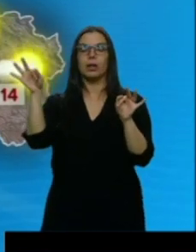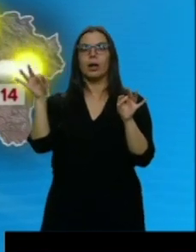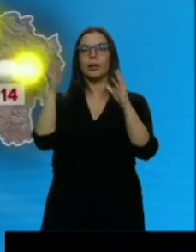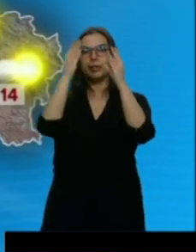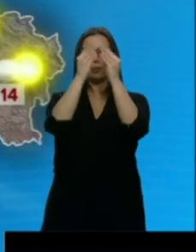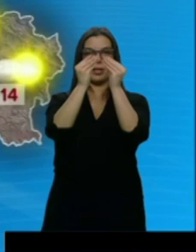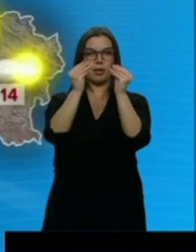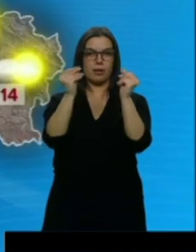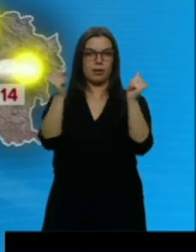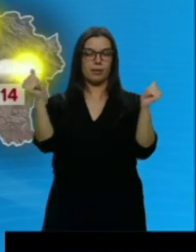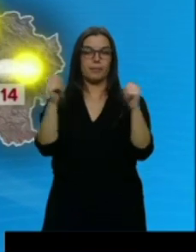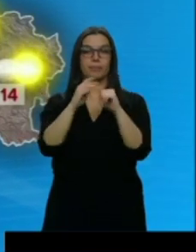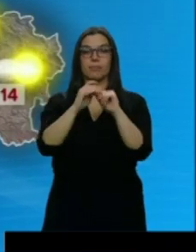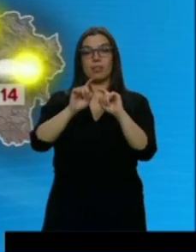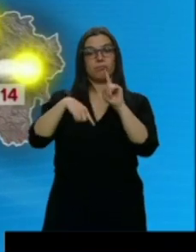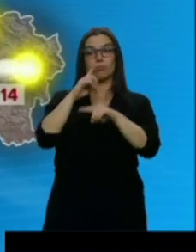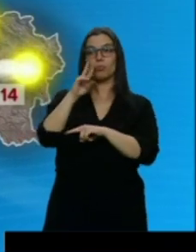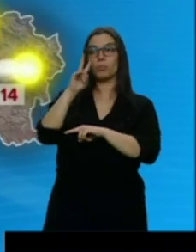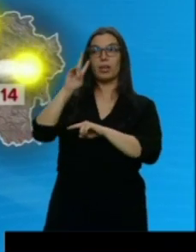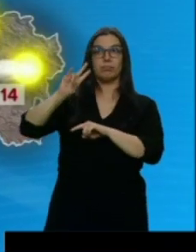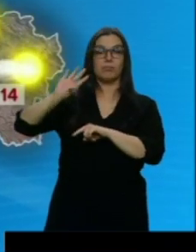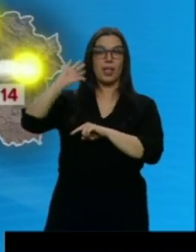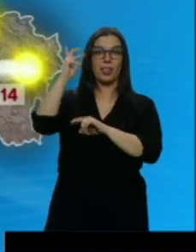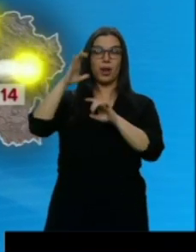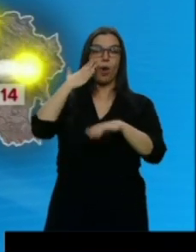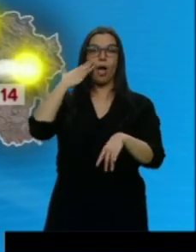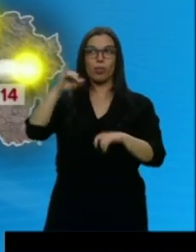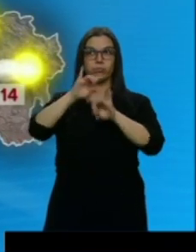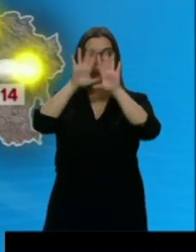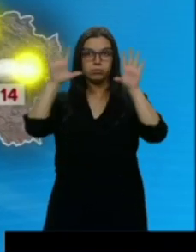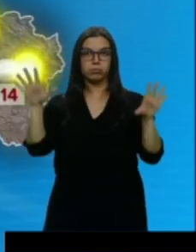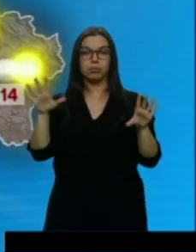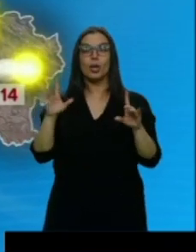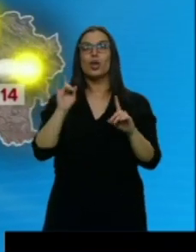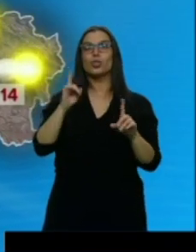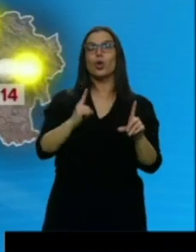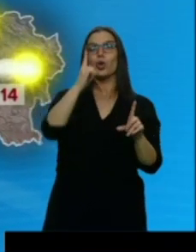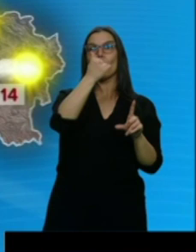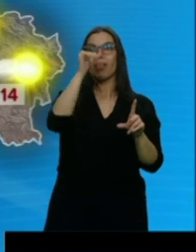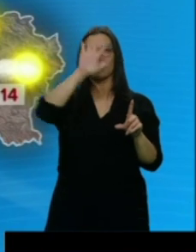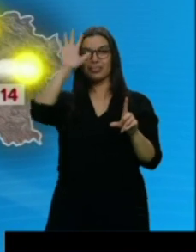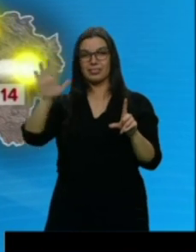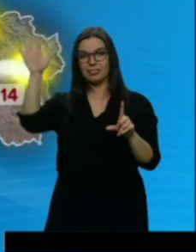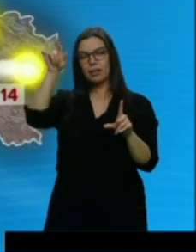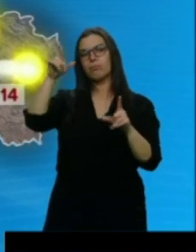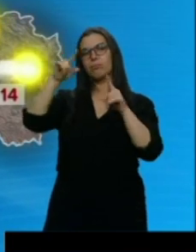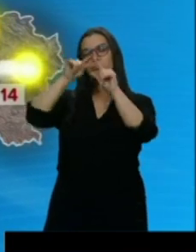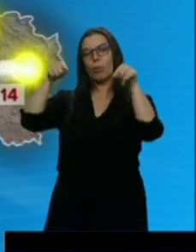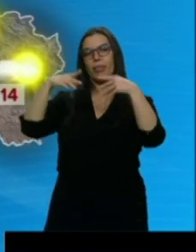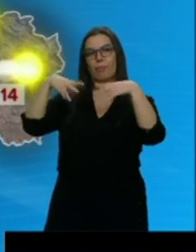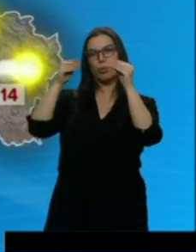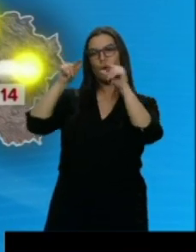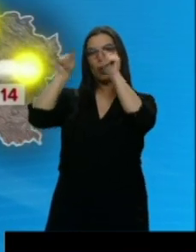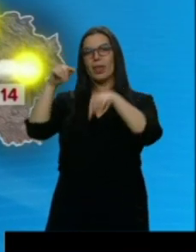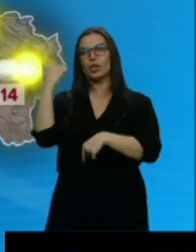darán paso a un cielo prácticamente azul, salvo en zonas del cuadrante nordeste, en la provincia de Burgos y en la provincia de Soria, donde todavía tendremos que seguir